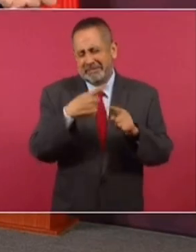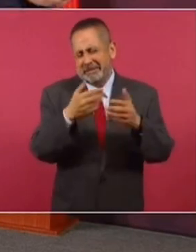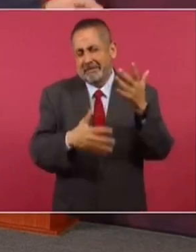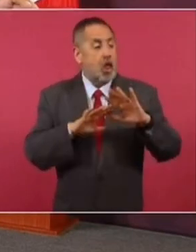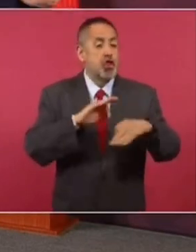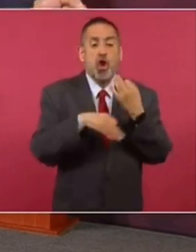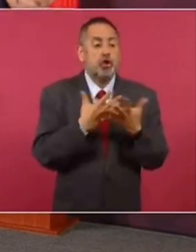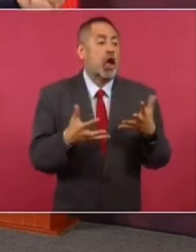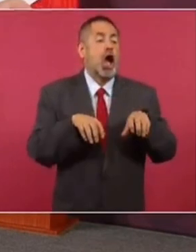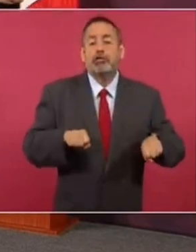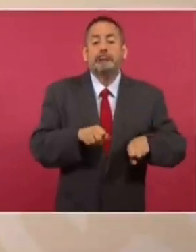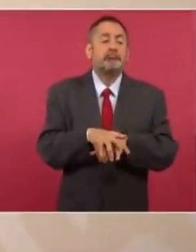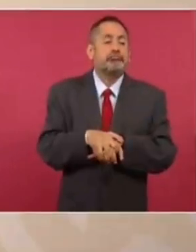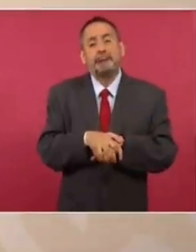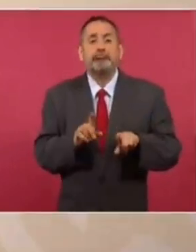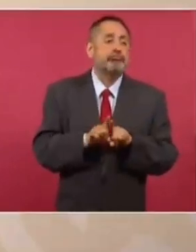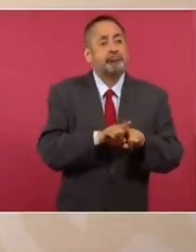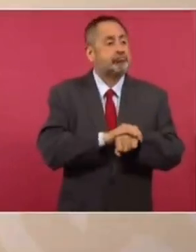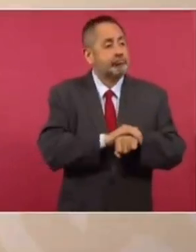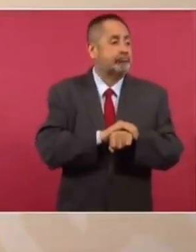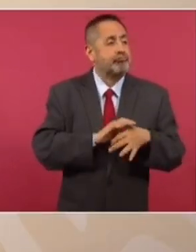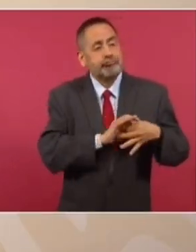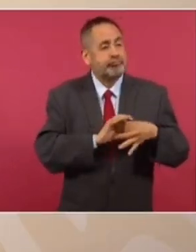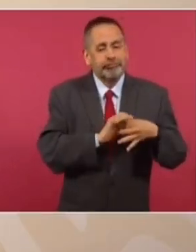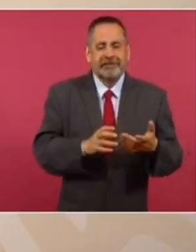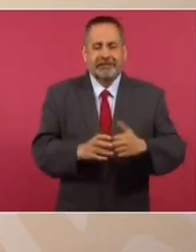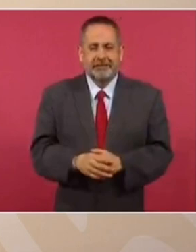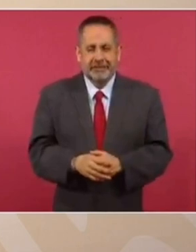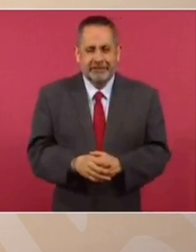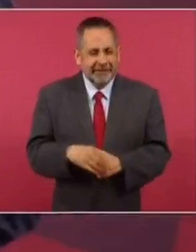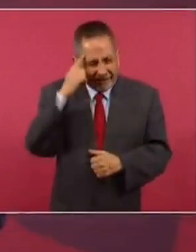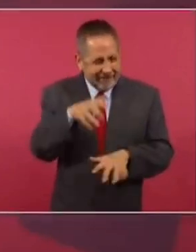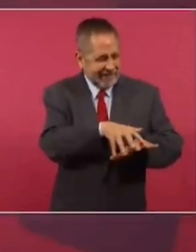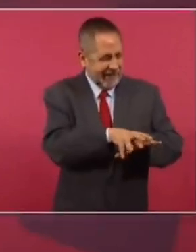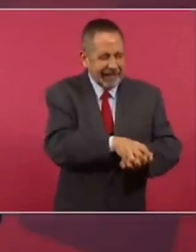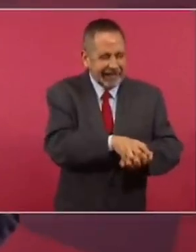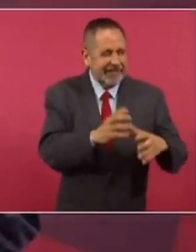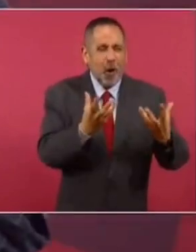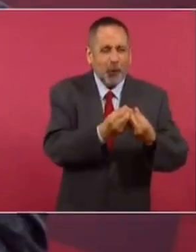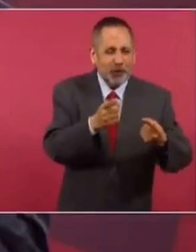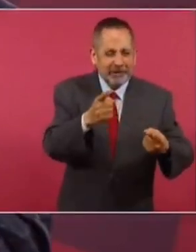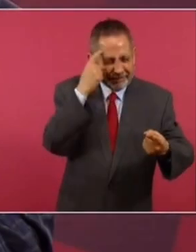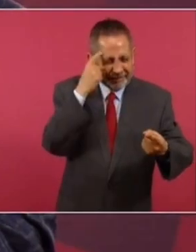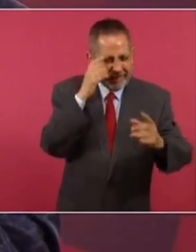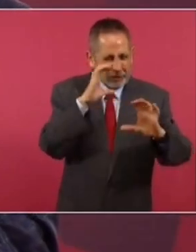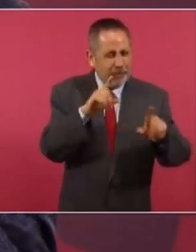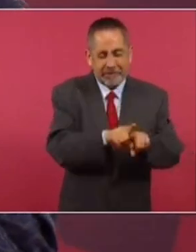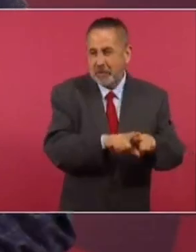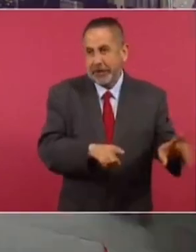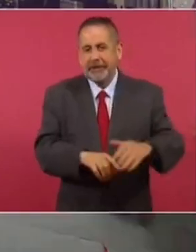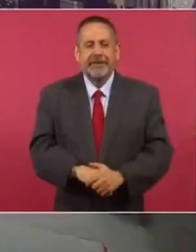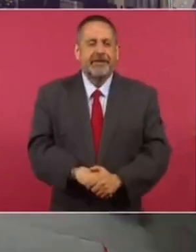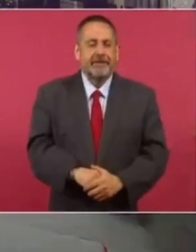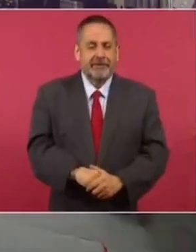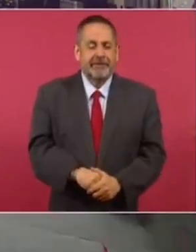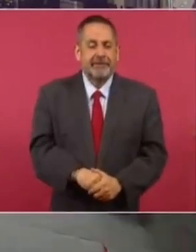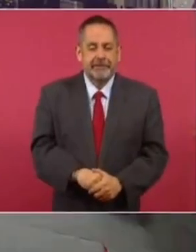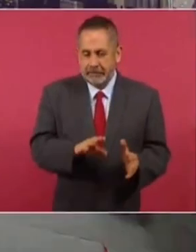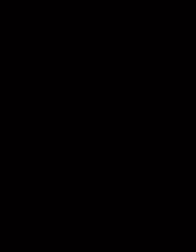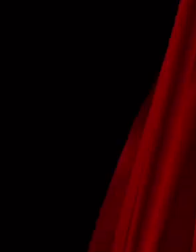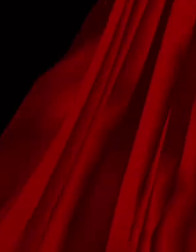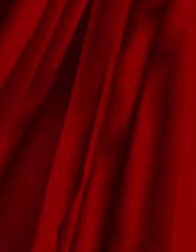etcétera, etcétera. Ahí todos agarraditos de la mano. Agárrense de las manos. Muy bien. Adelante.